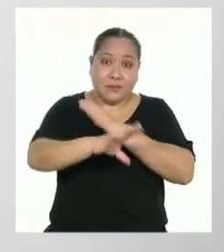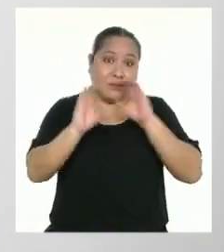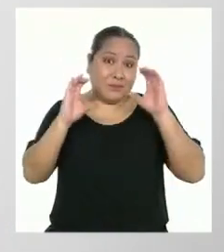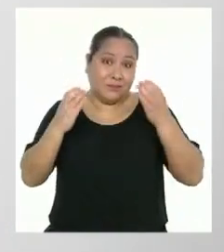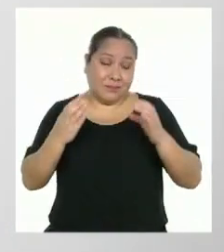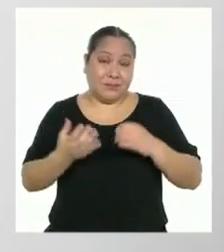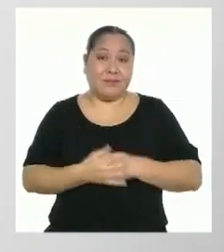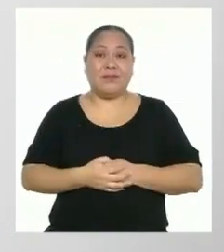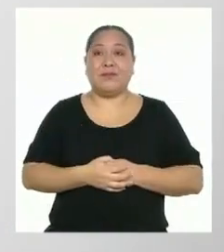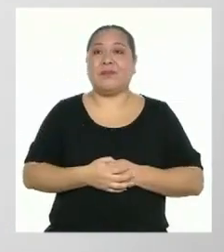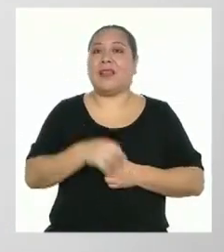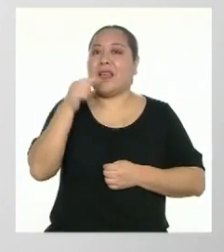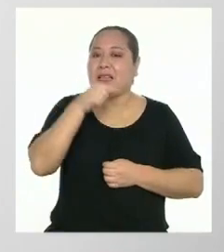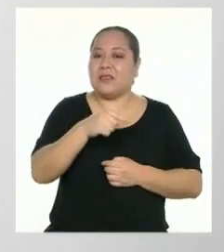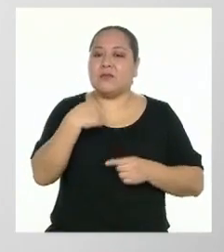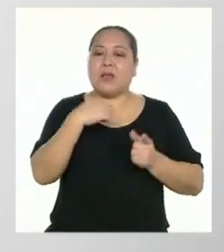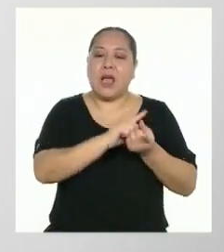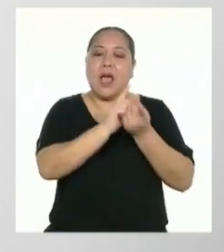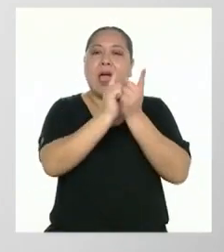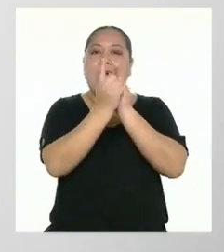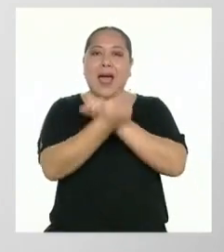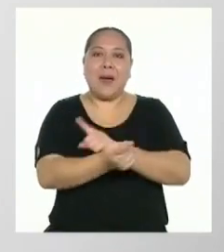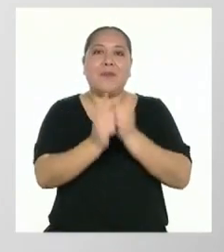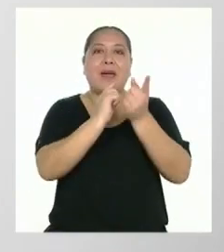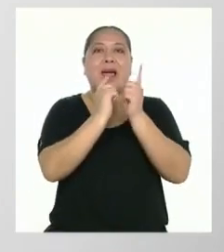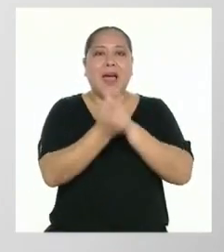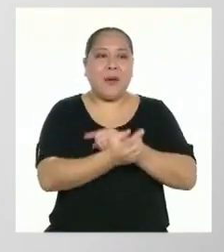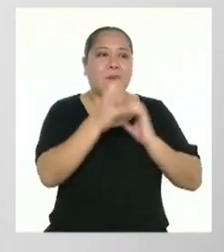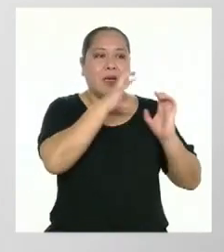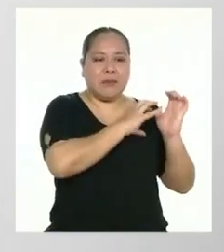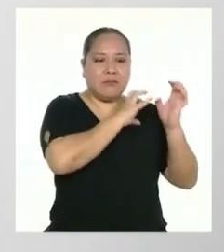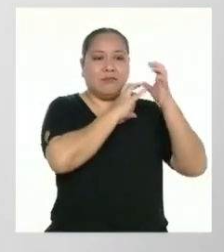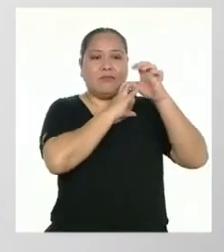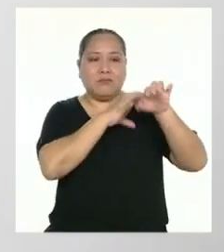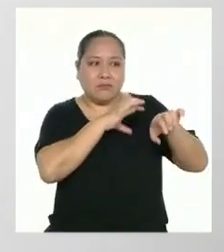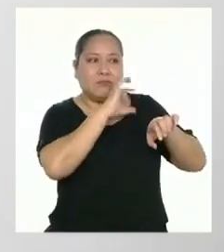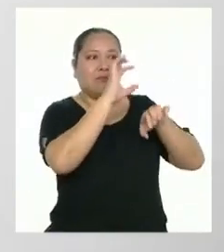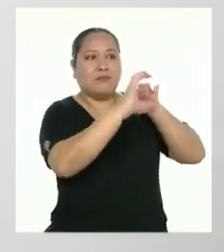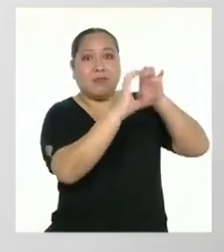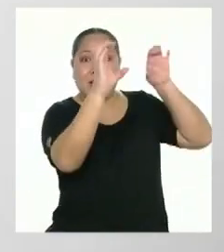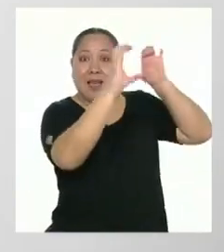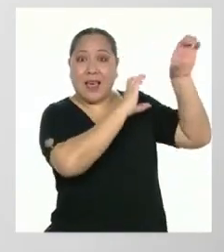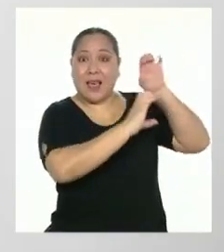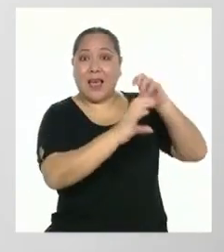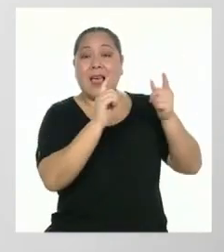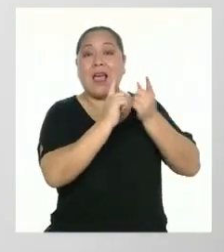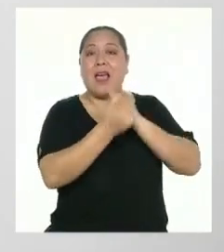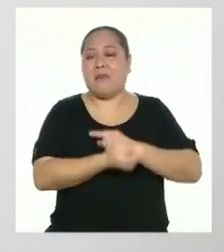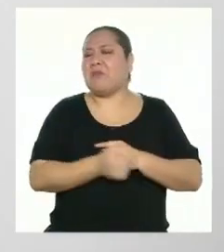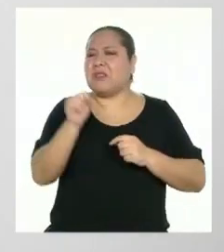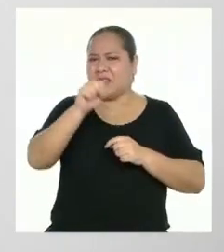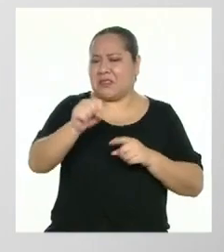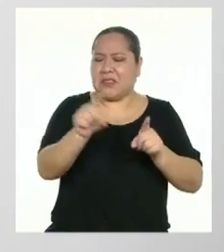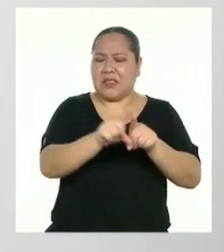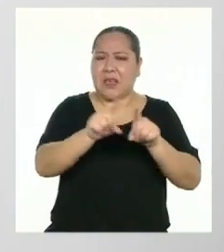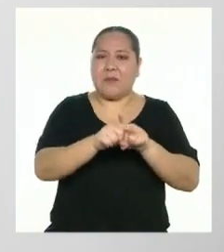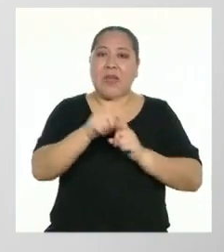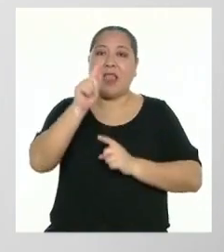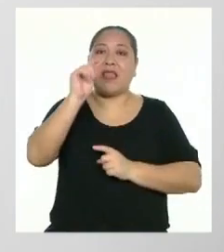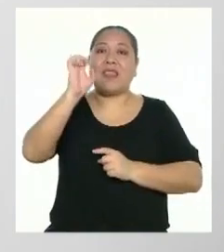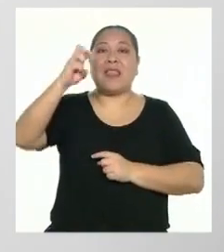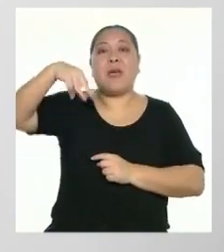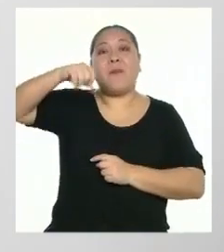este caso, se van actualizando artículos periódicamente. También pueden ser temáticos, es decir,